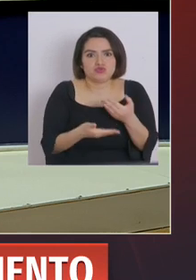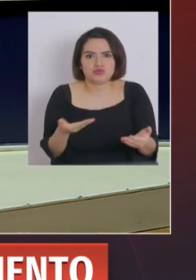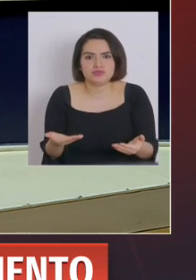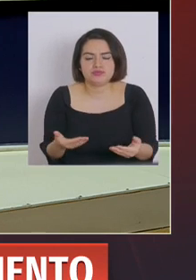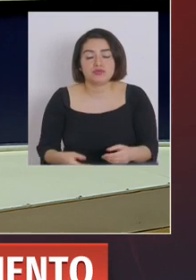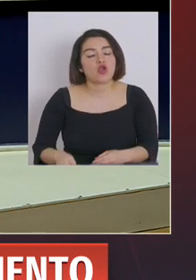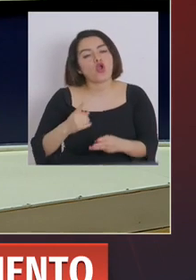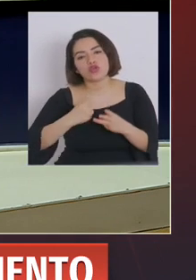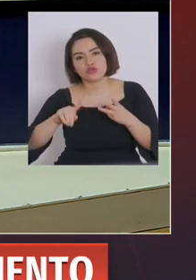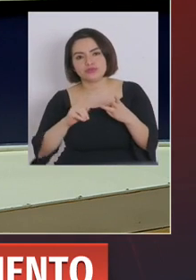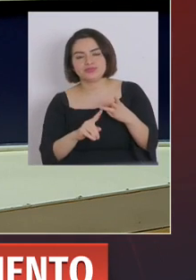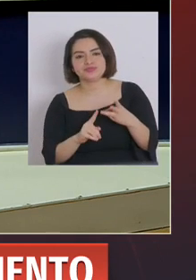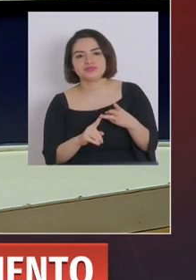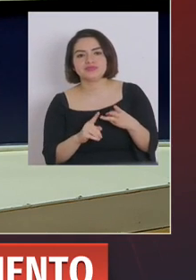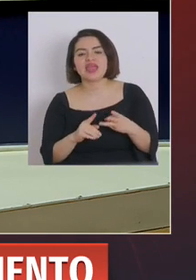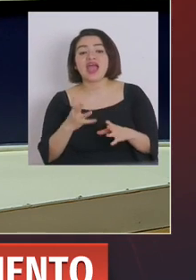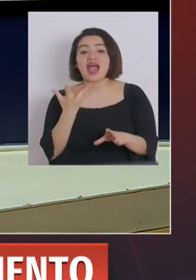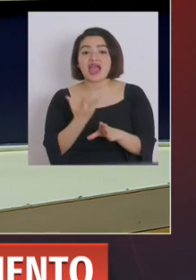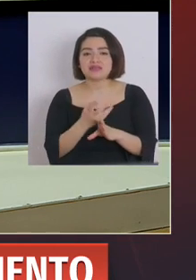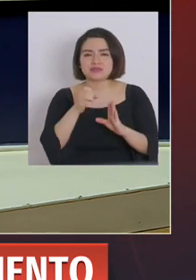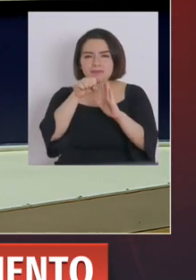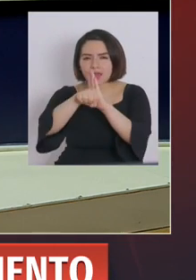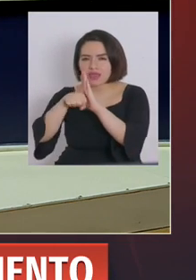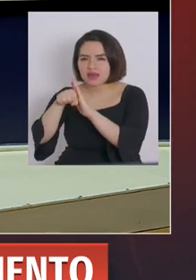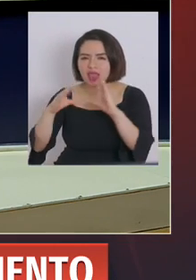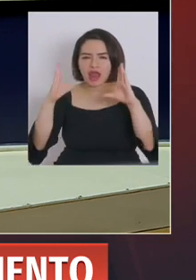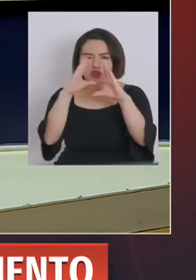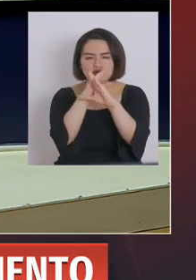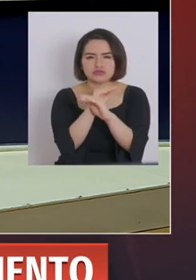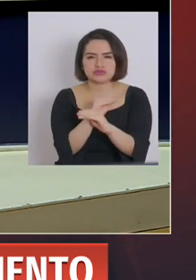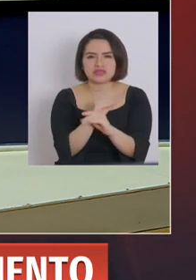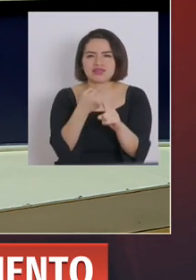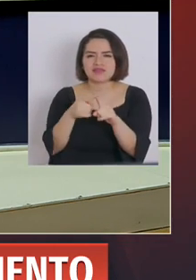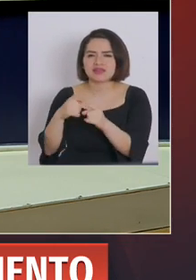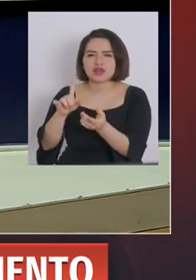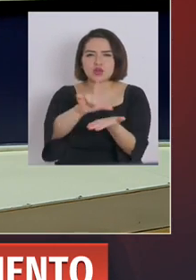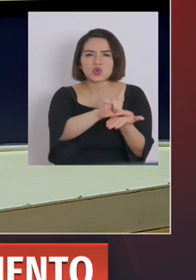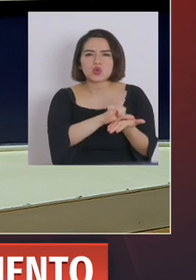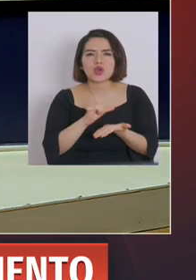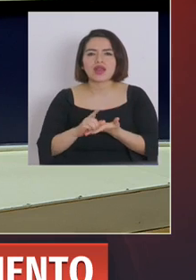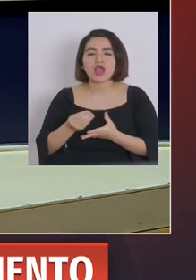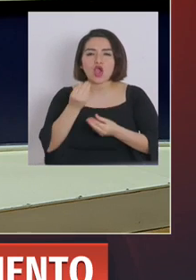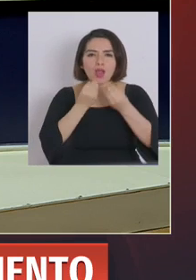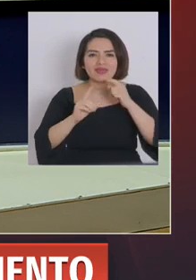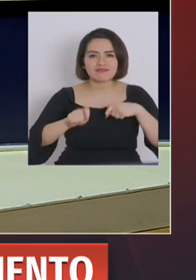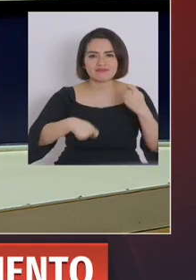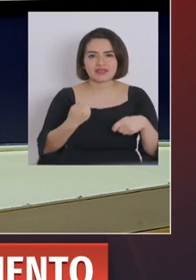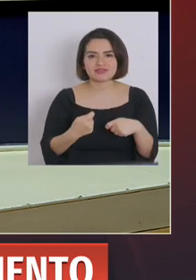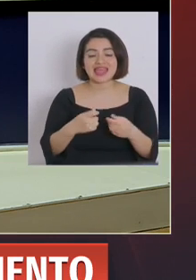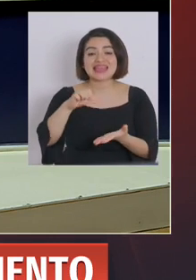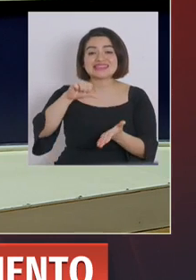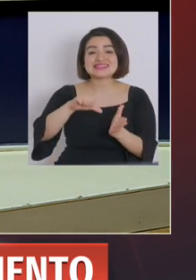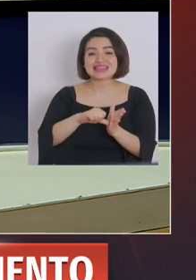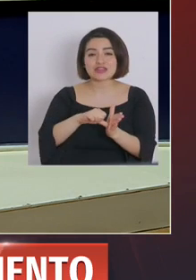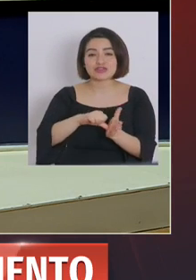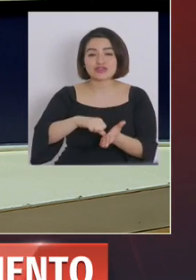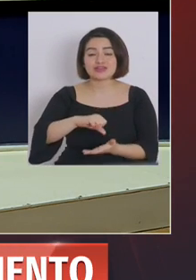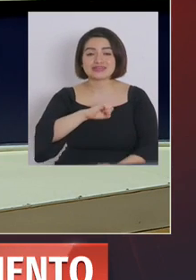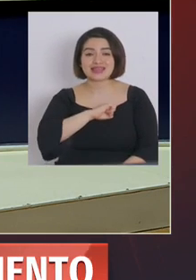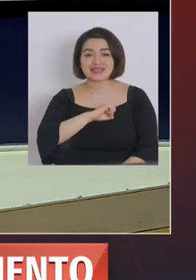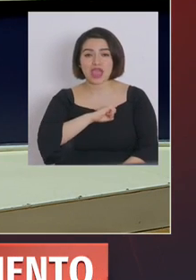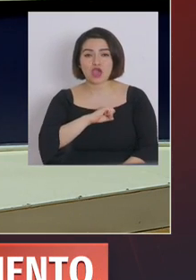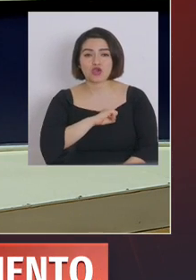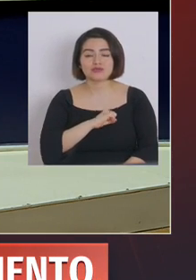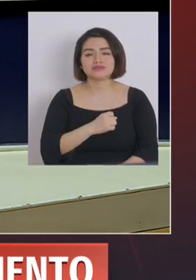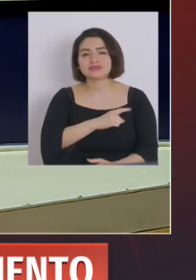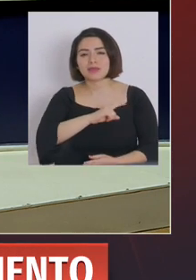Eso por un lado. Por otro, tenemos imágenes de anoche de mucha gente en puestos de comida en el centro de Santiago pasadas las 23 horas. Son varias